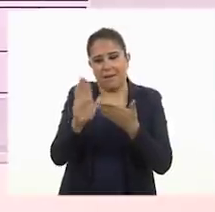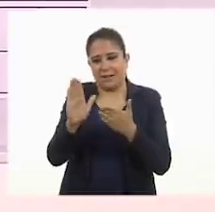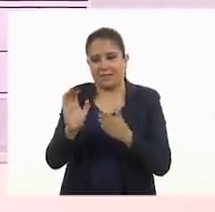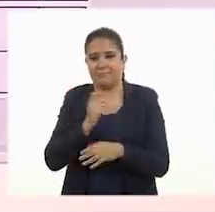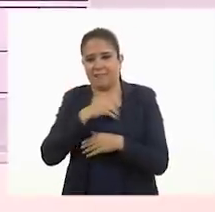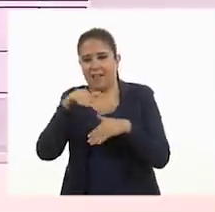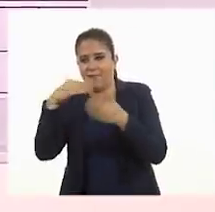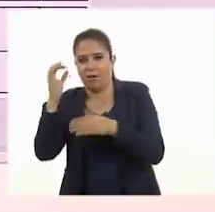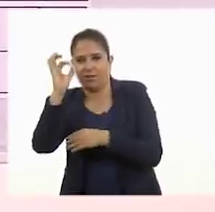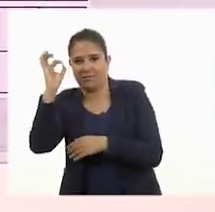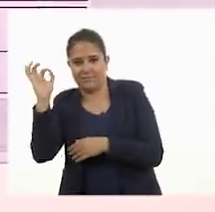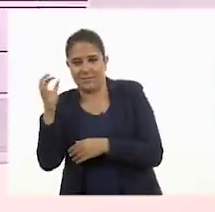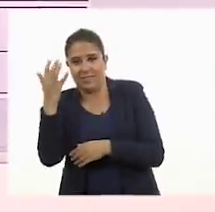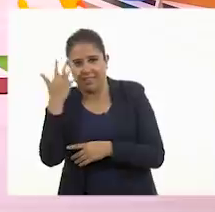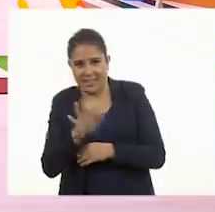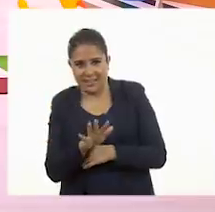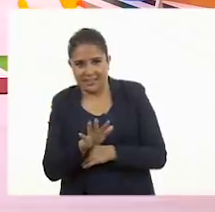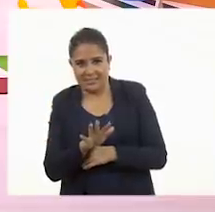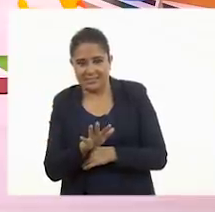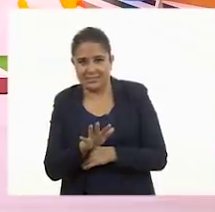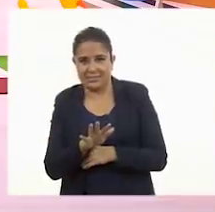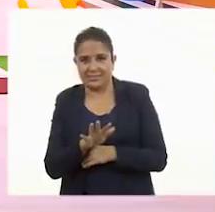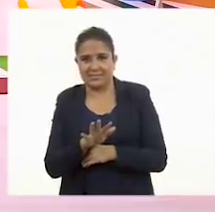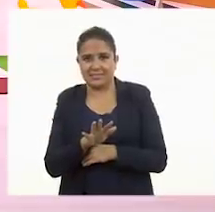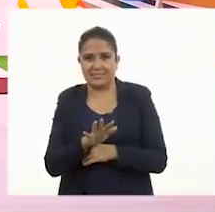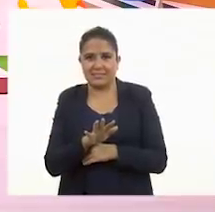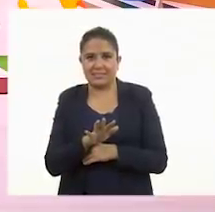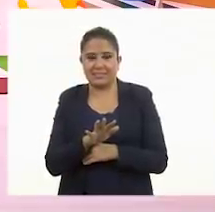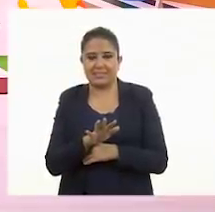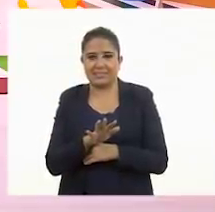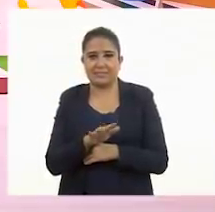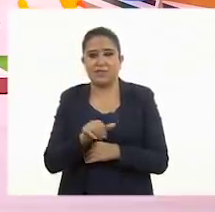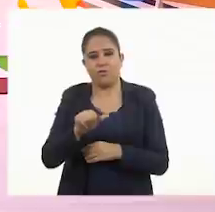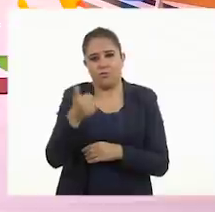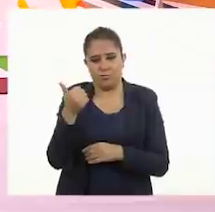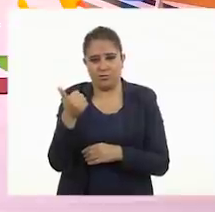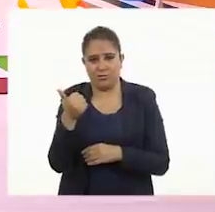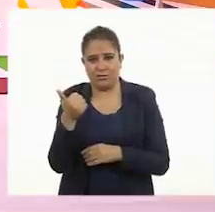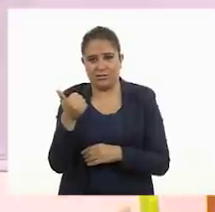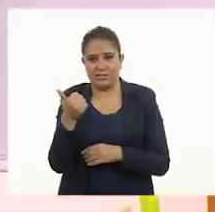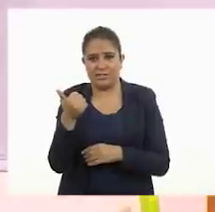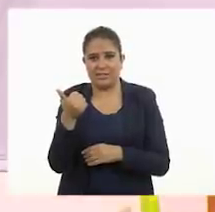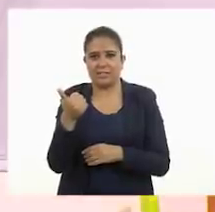no caben afuera. Diez, once,